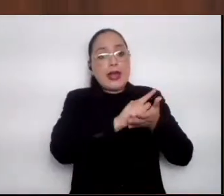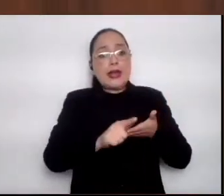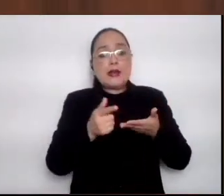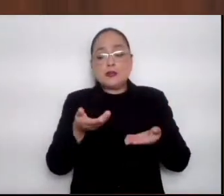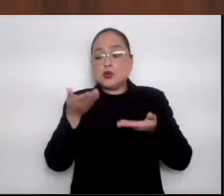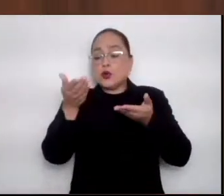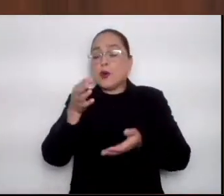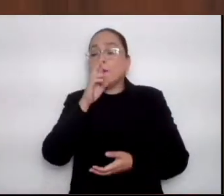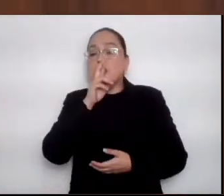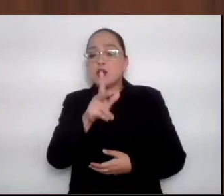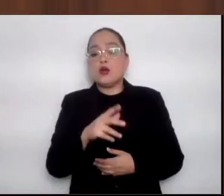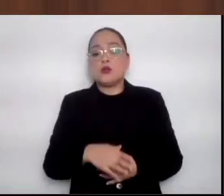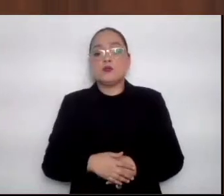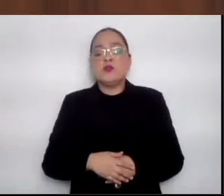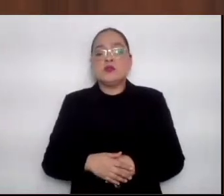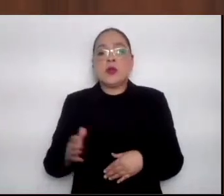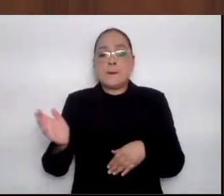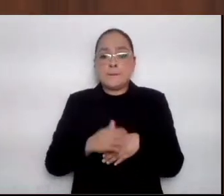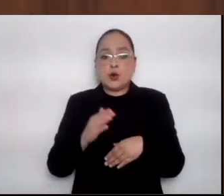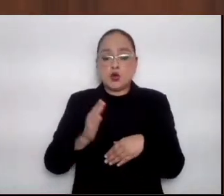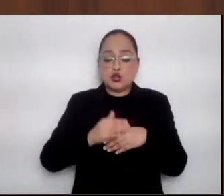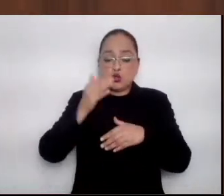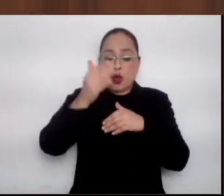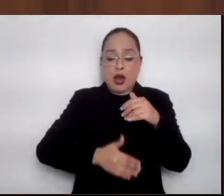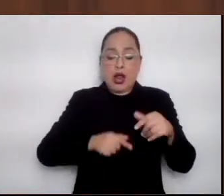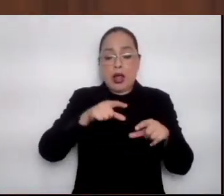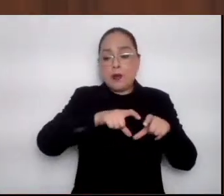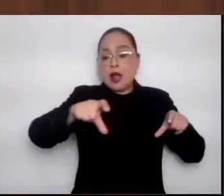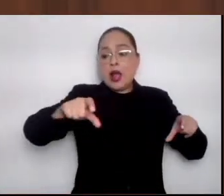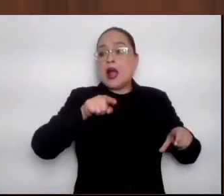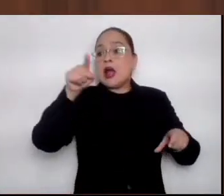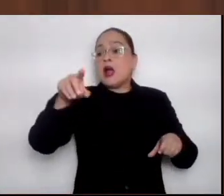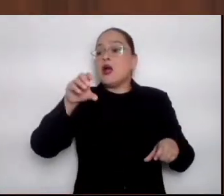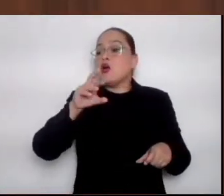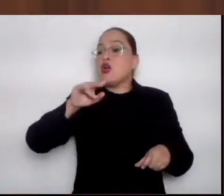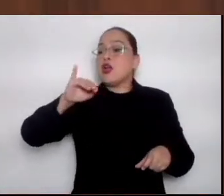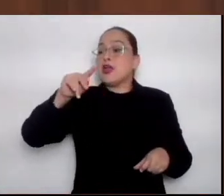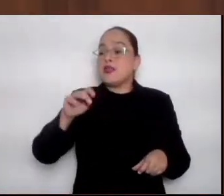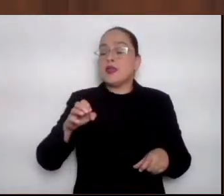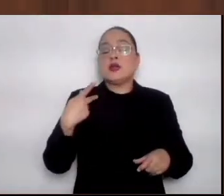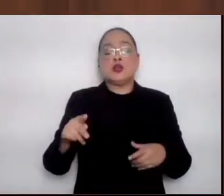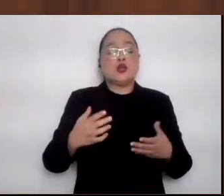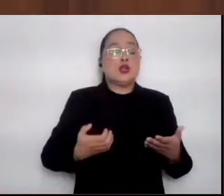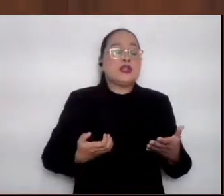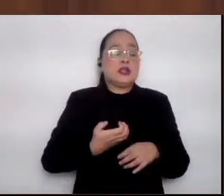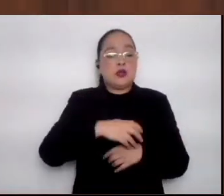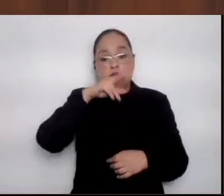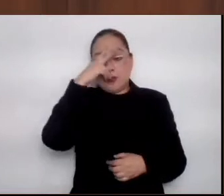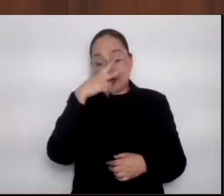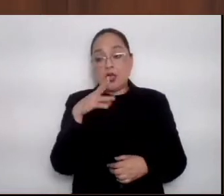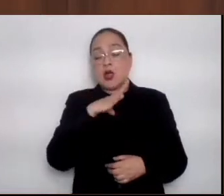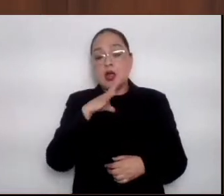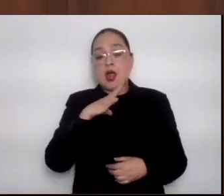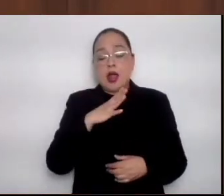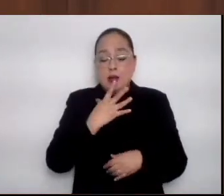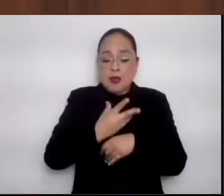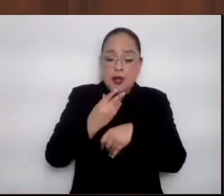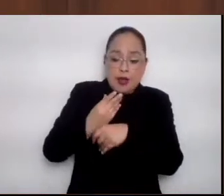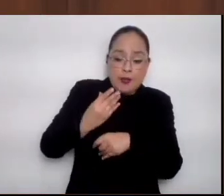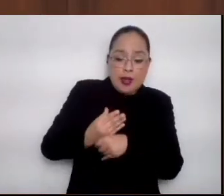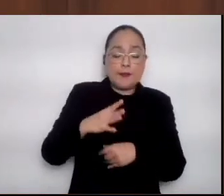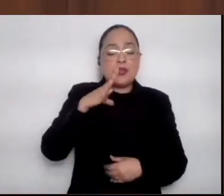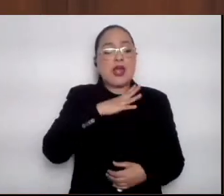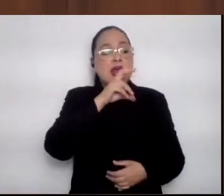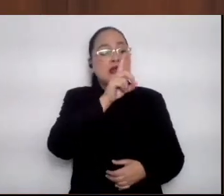a concluir la línea metropolitana para abastecer la zona oriente del Estado de México. Hemos hecho 30 sistemas de agua